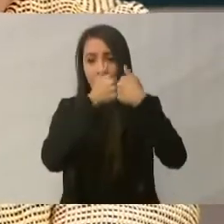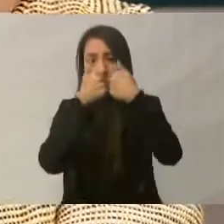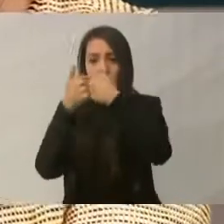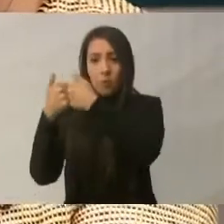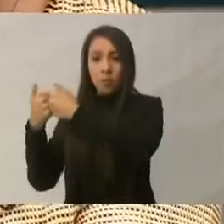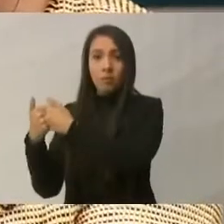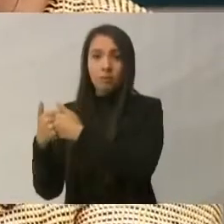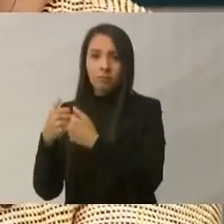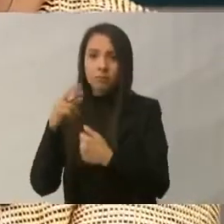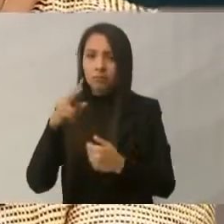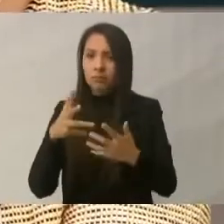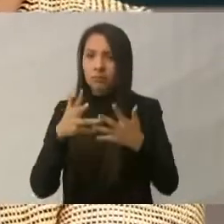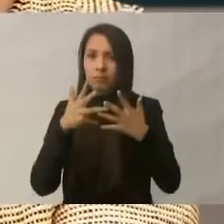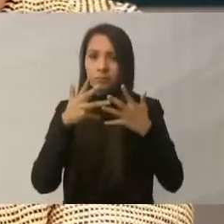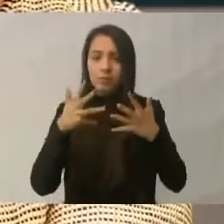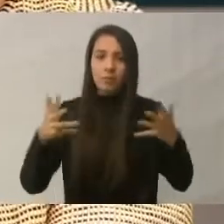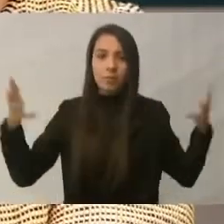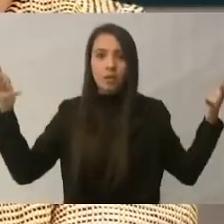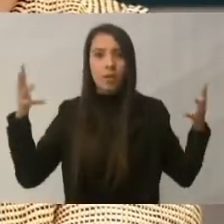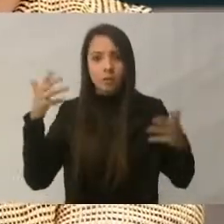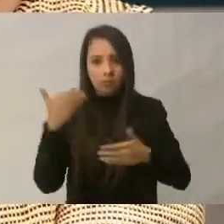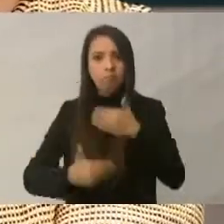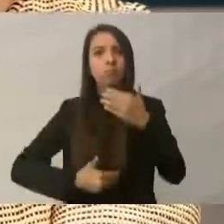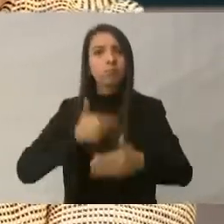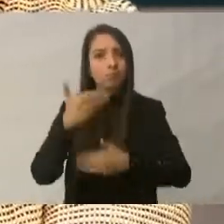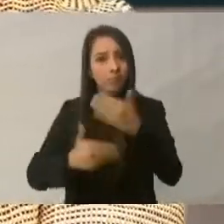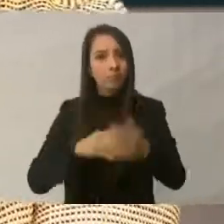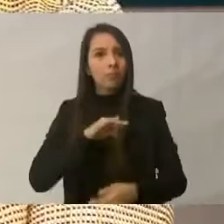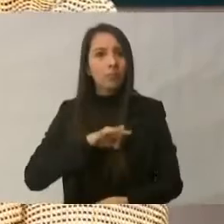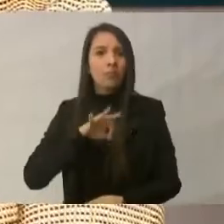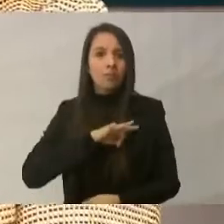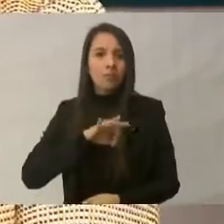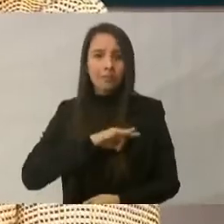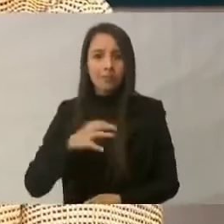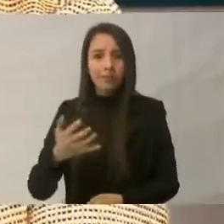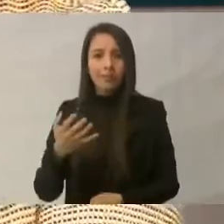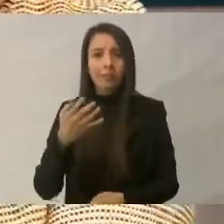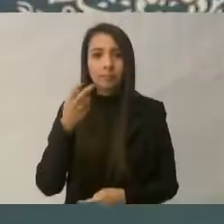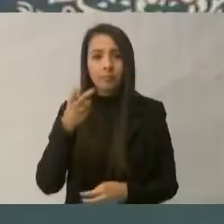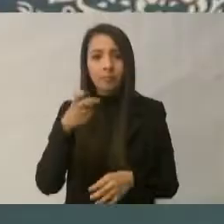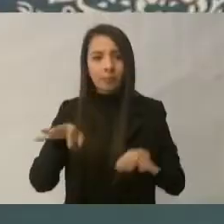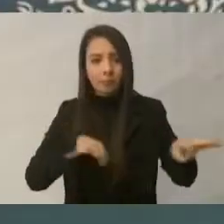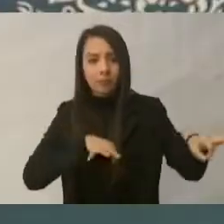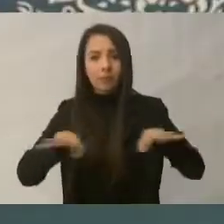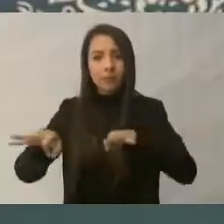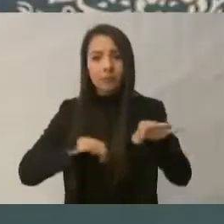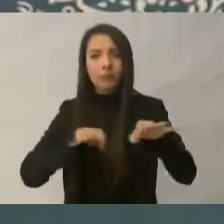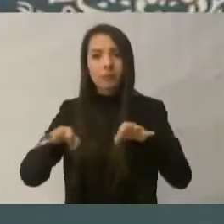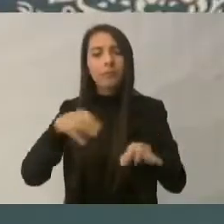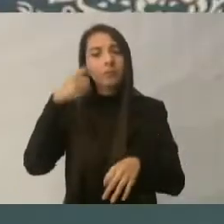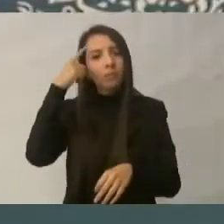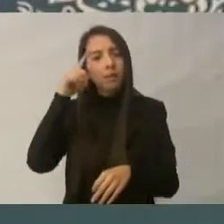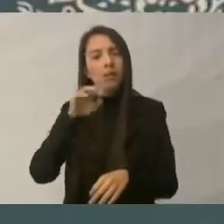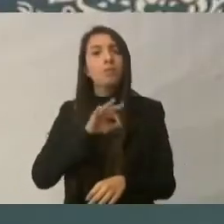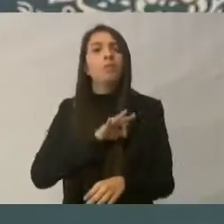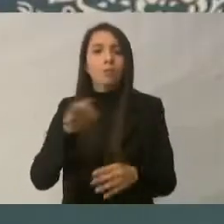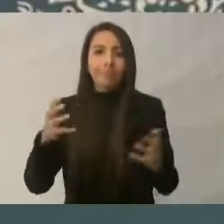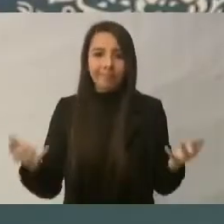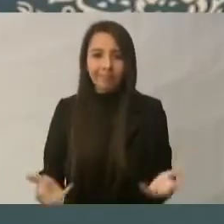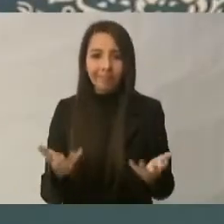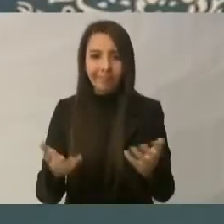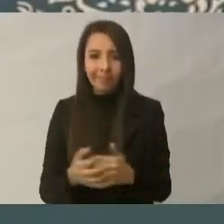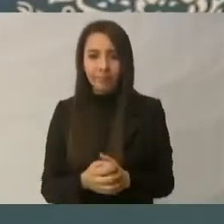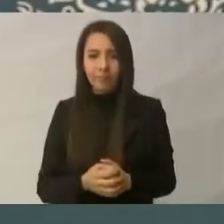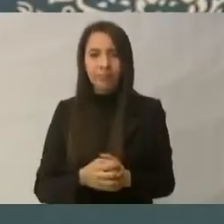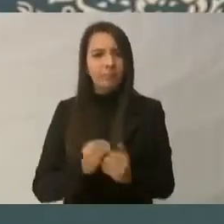inmenso y estamos trabajando para convertirlo en realidad. Estamos decididos a